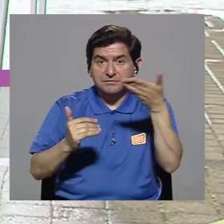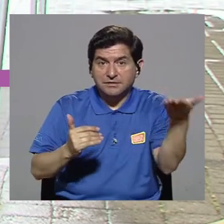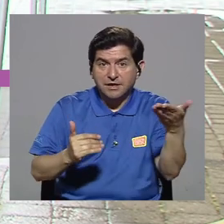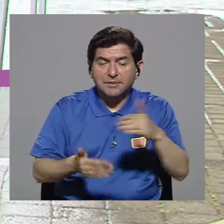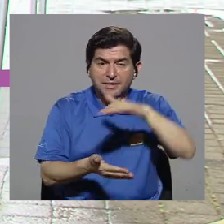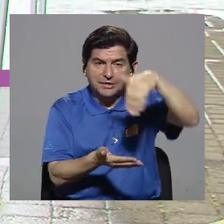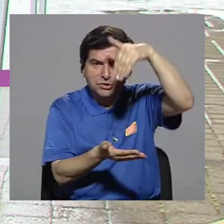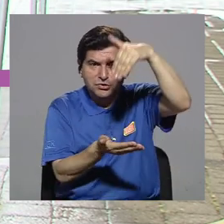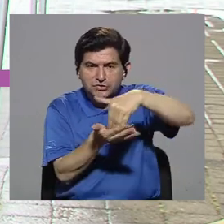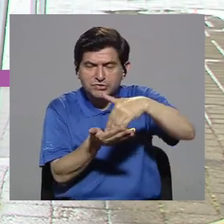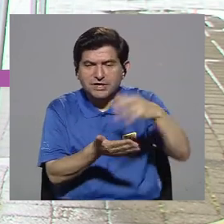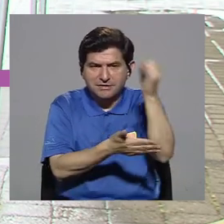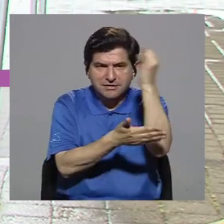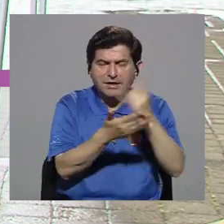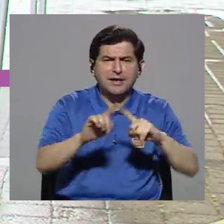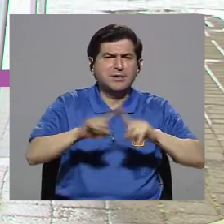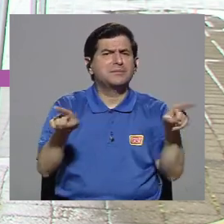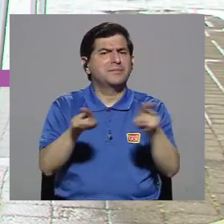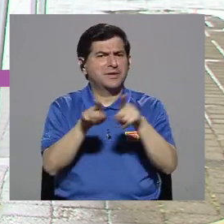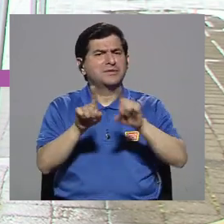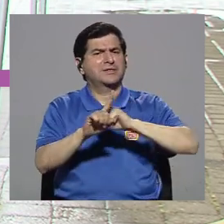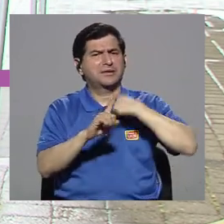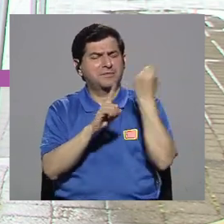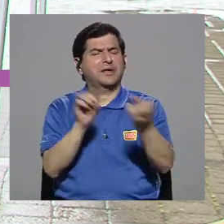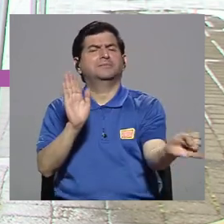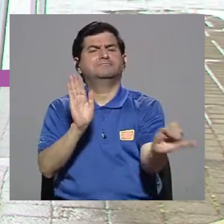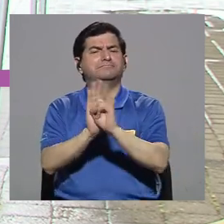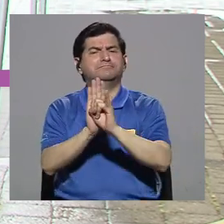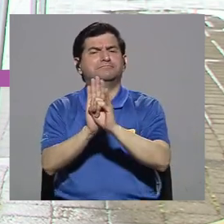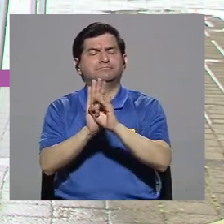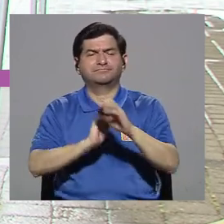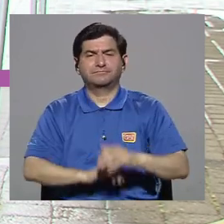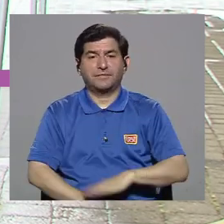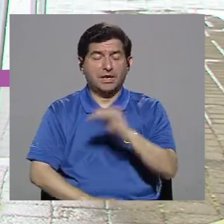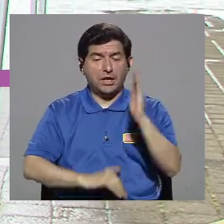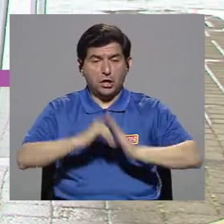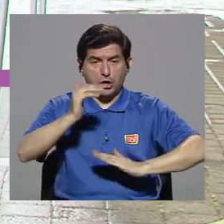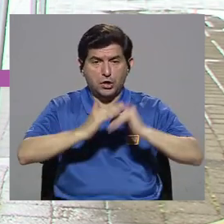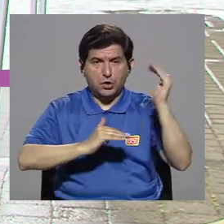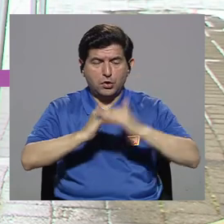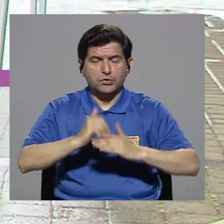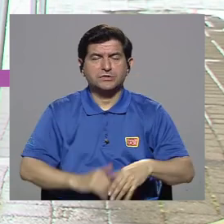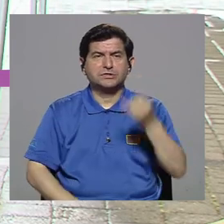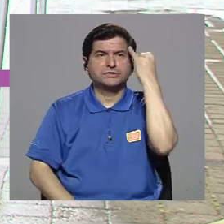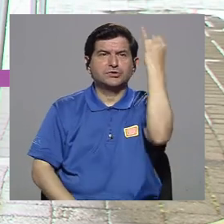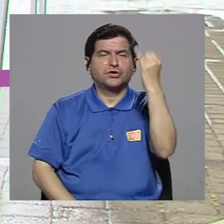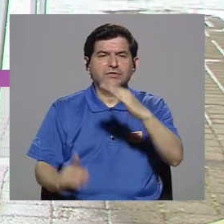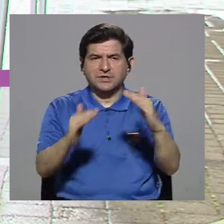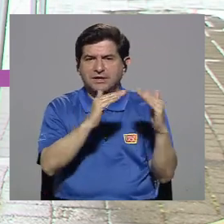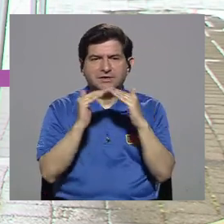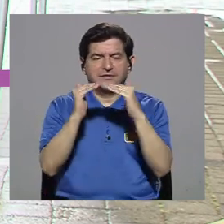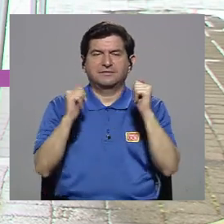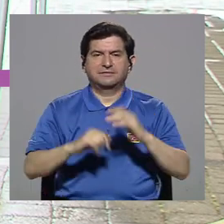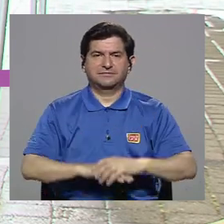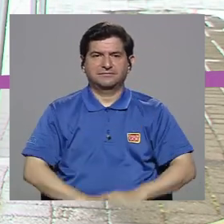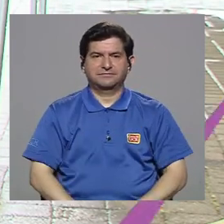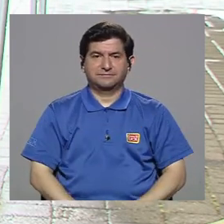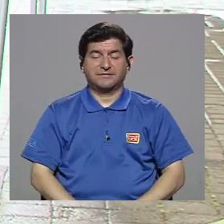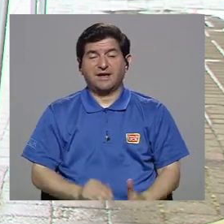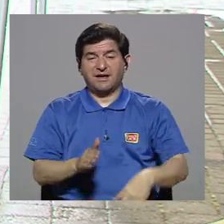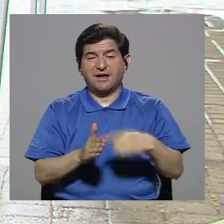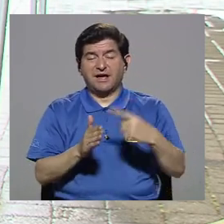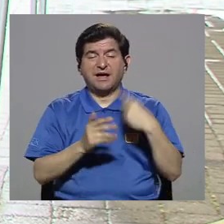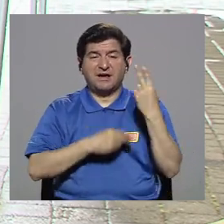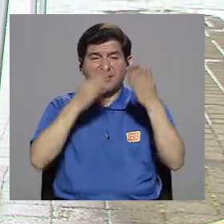amigas. Entonces, es un elemento central en la parte artística, pero también en la cuestión de identidad y en la construcción del sentido de